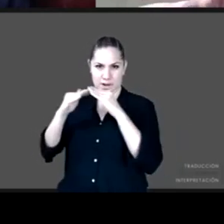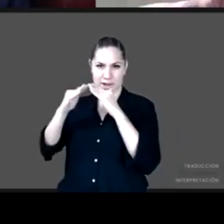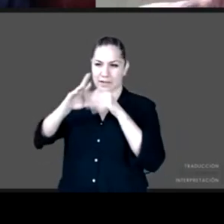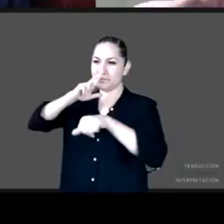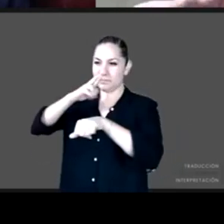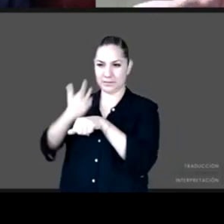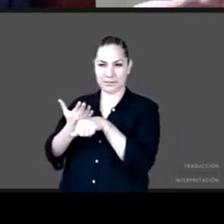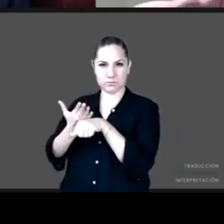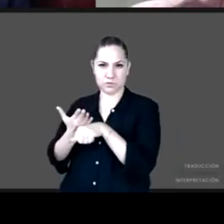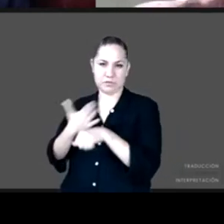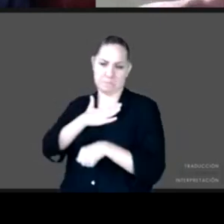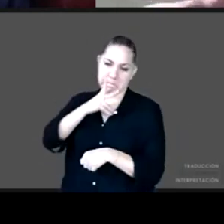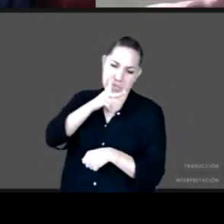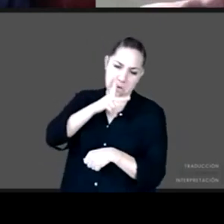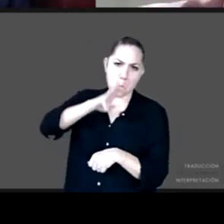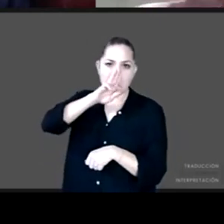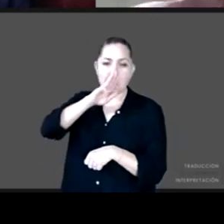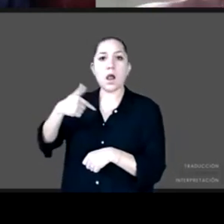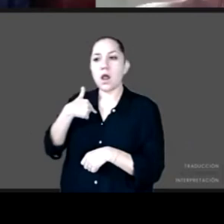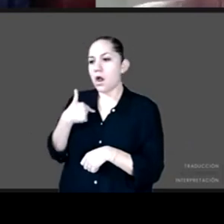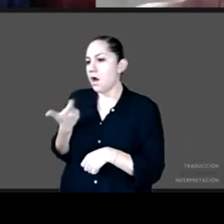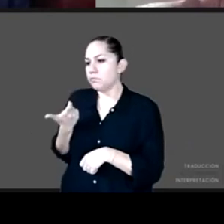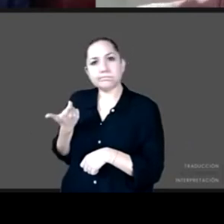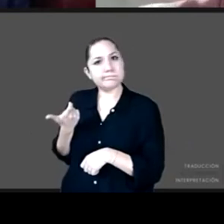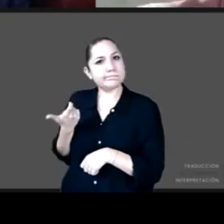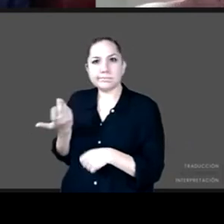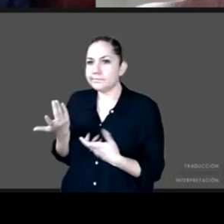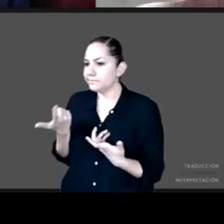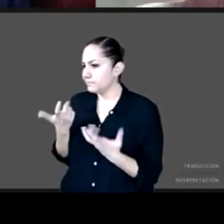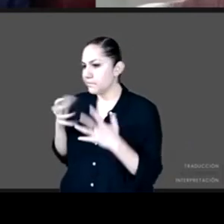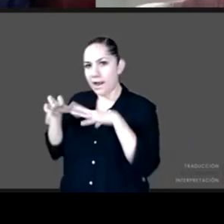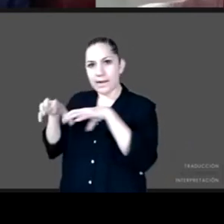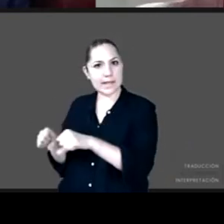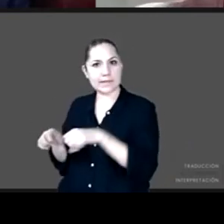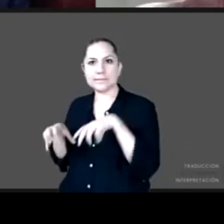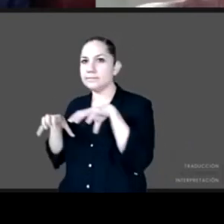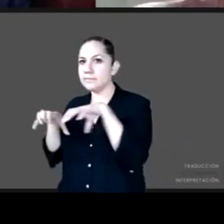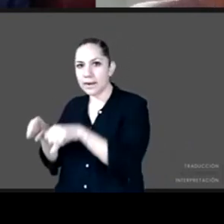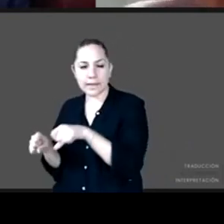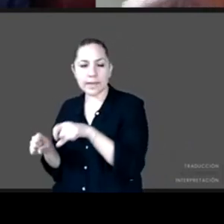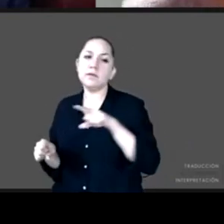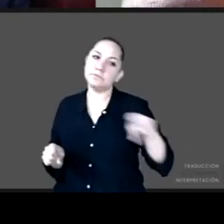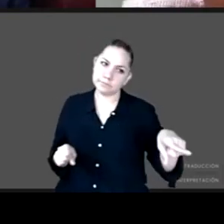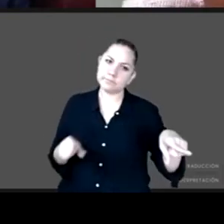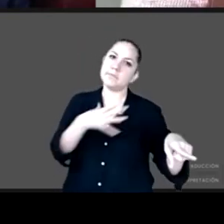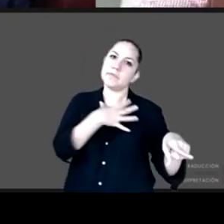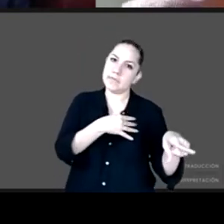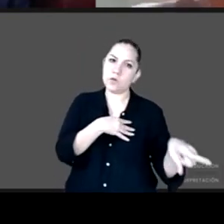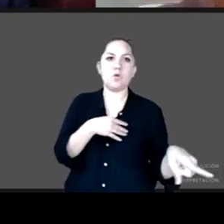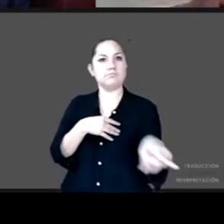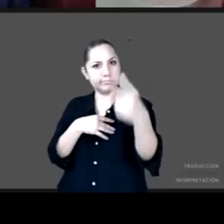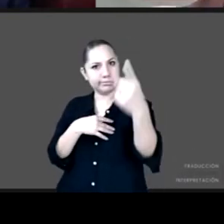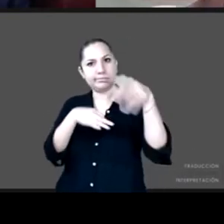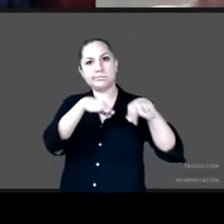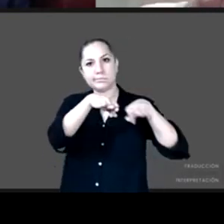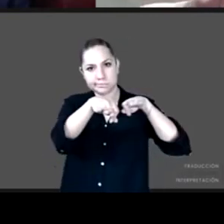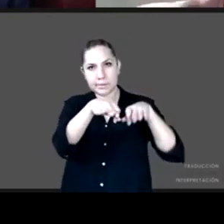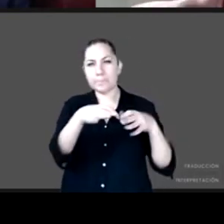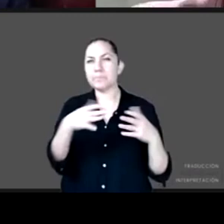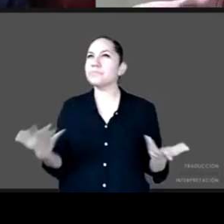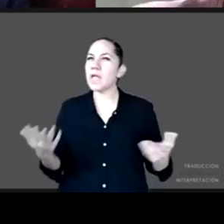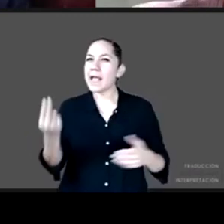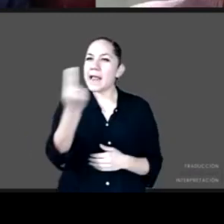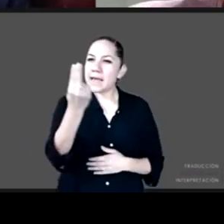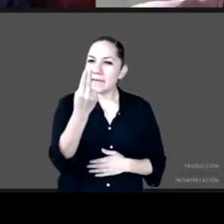niños a trabajar sino también es un esquema de diagnosticar si las estrategias más recientes en las